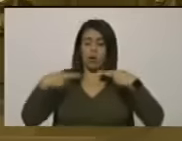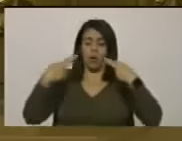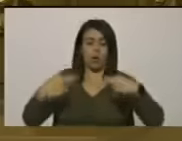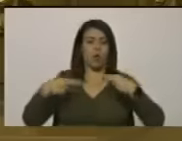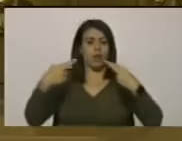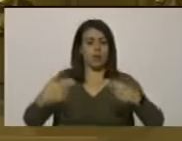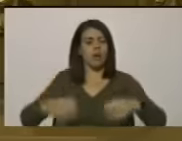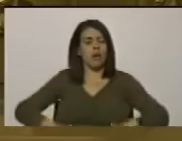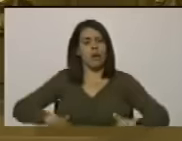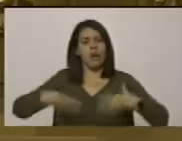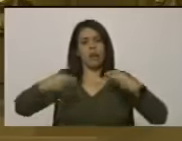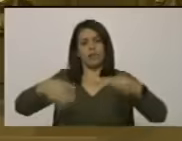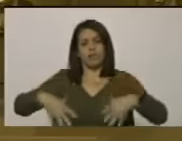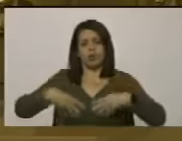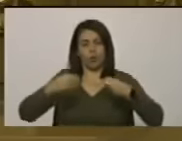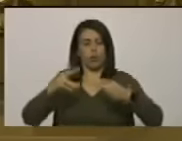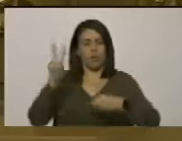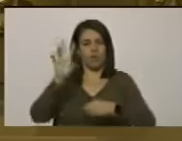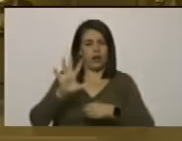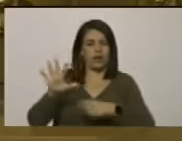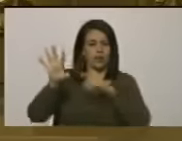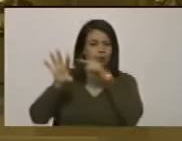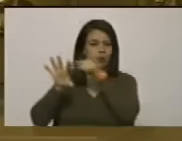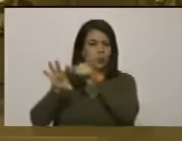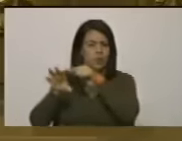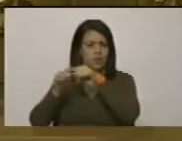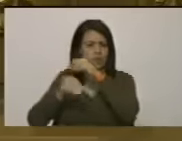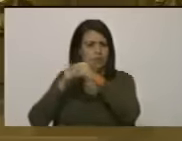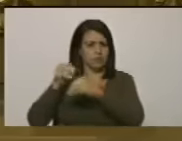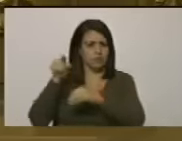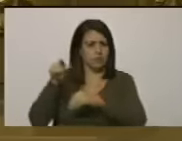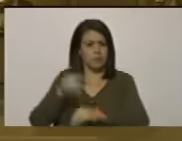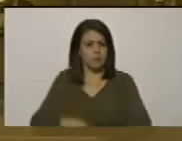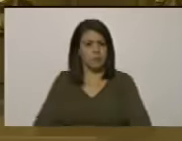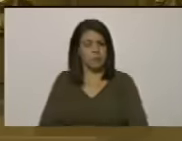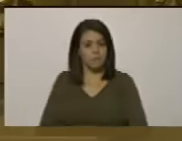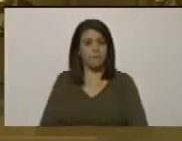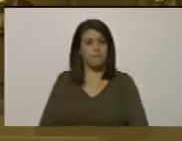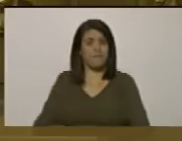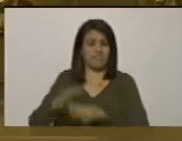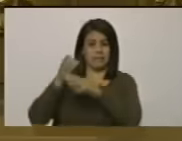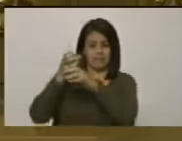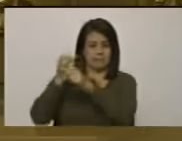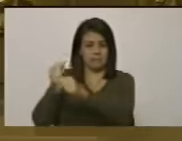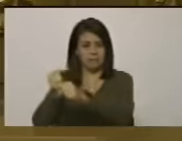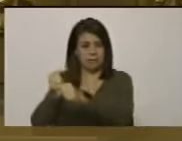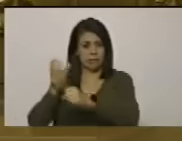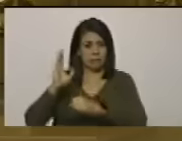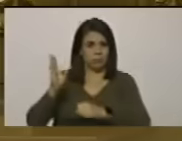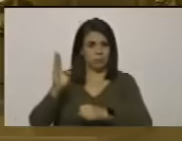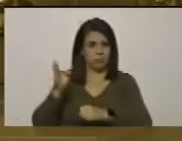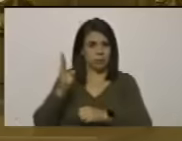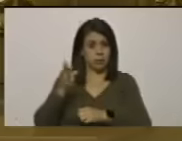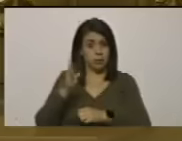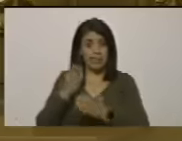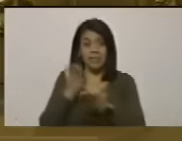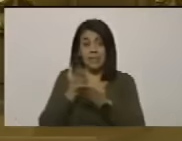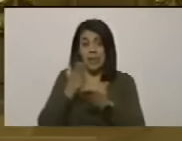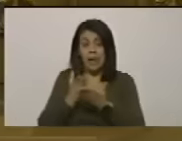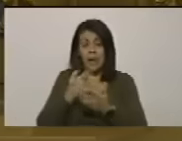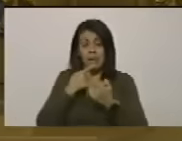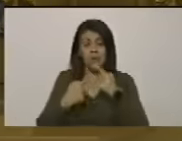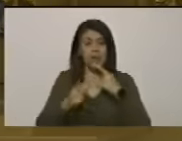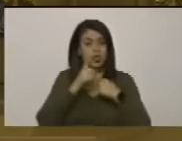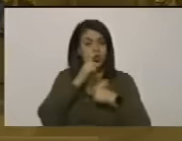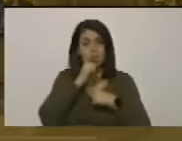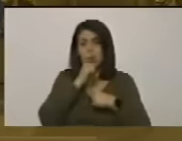que a Venezuela la están la están estrangulando con las sanciones y no